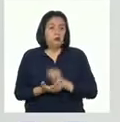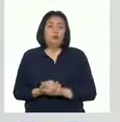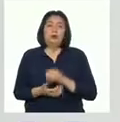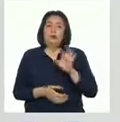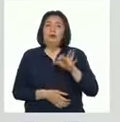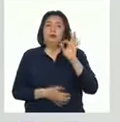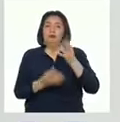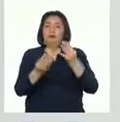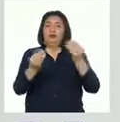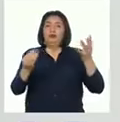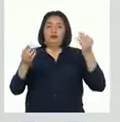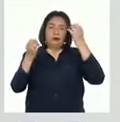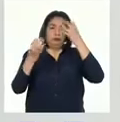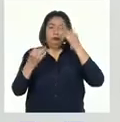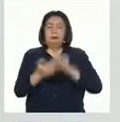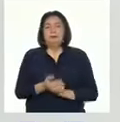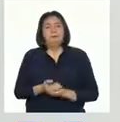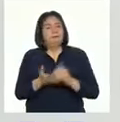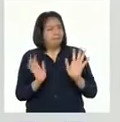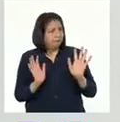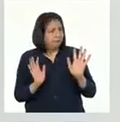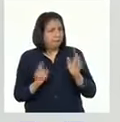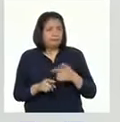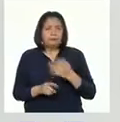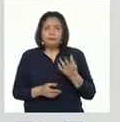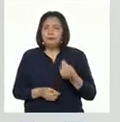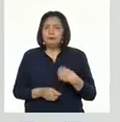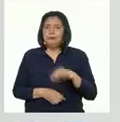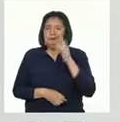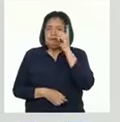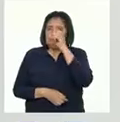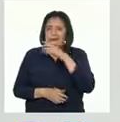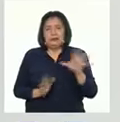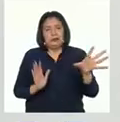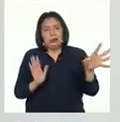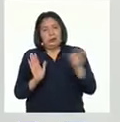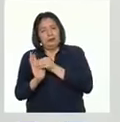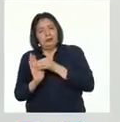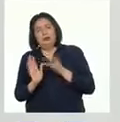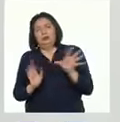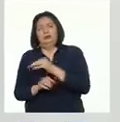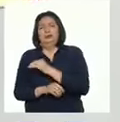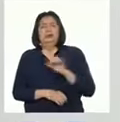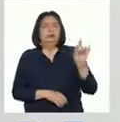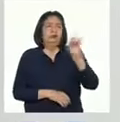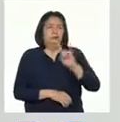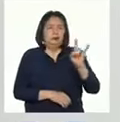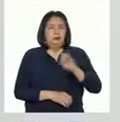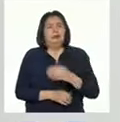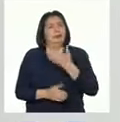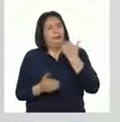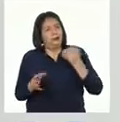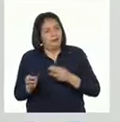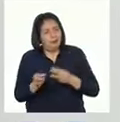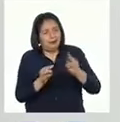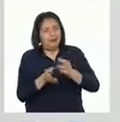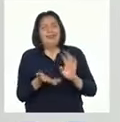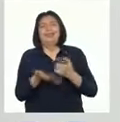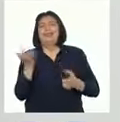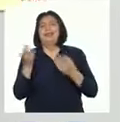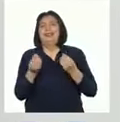encontraron un montón de información. Pero como sería muy complicado copiarla toda... Utilizaron la mejor estrategia,